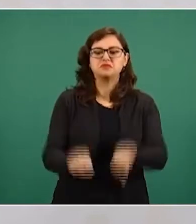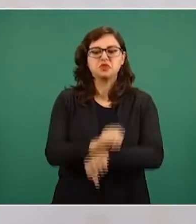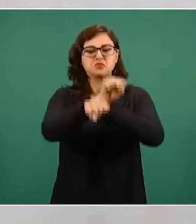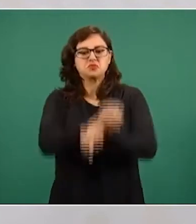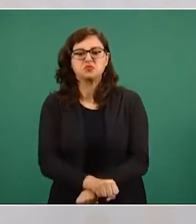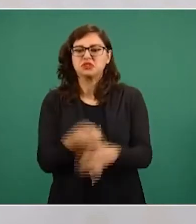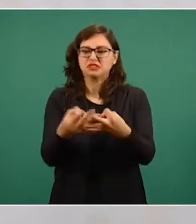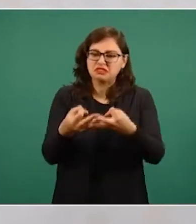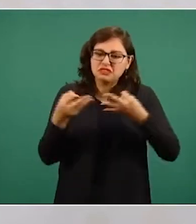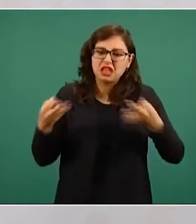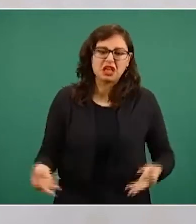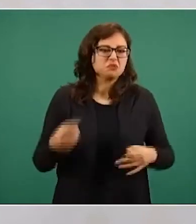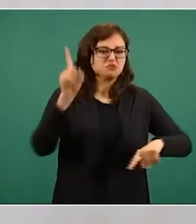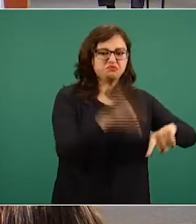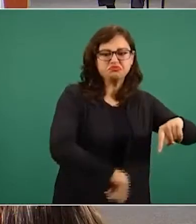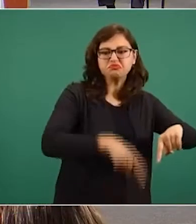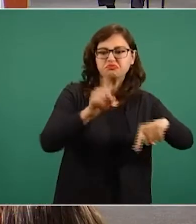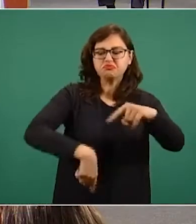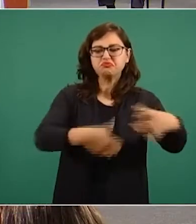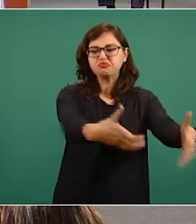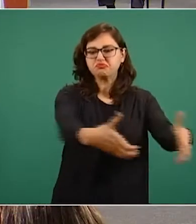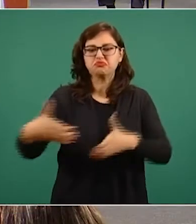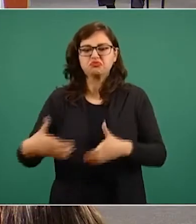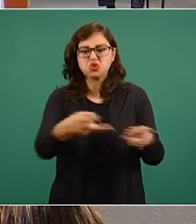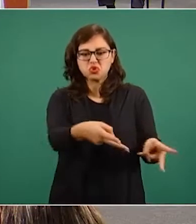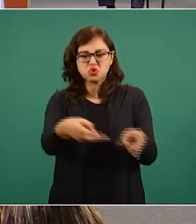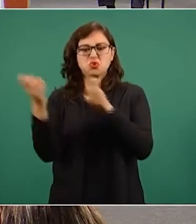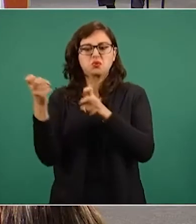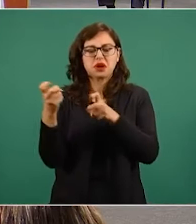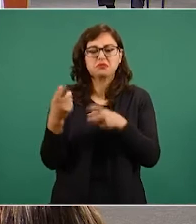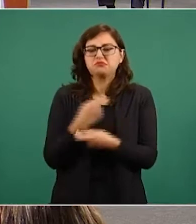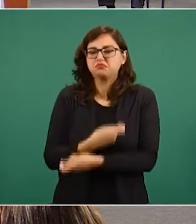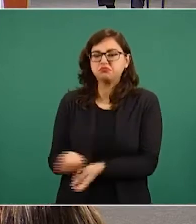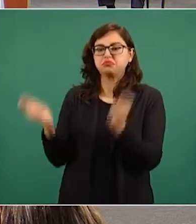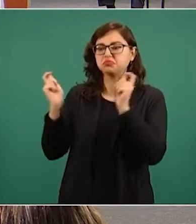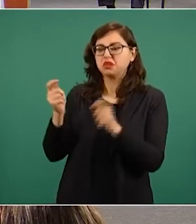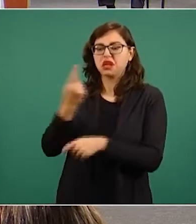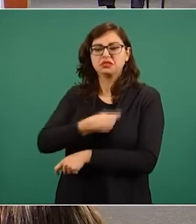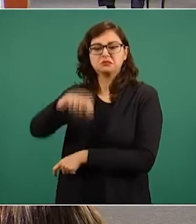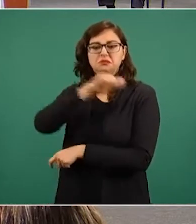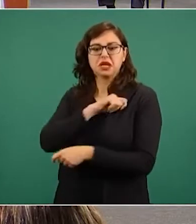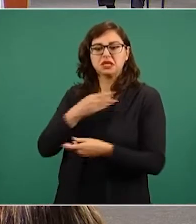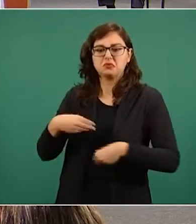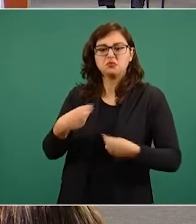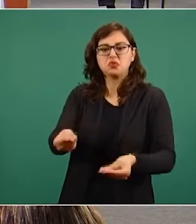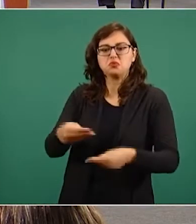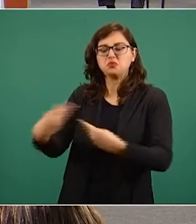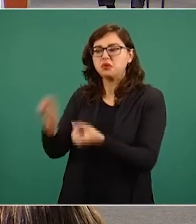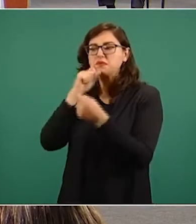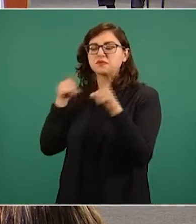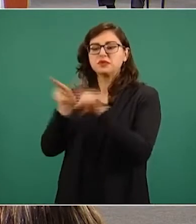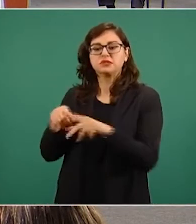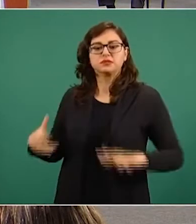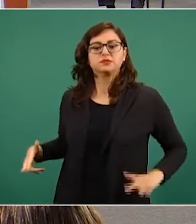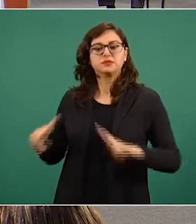propiedad de los naturales fueron usurpadas y repartidas a colonizadores y a órdenes religiosas.